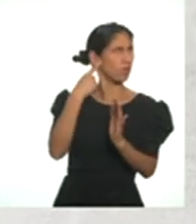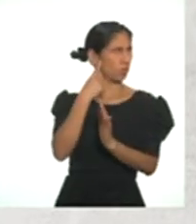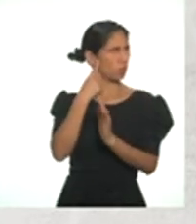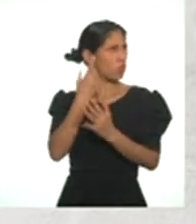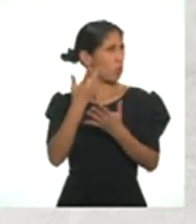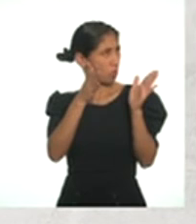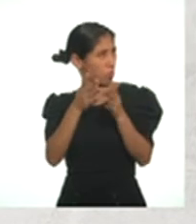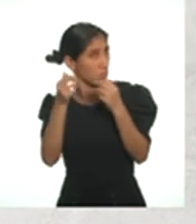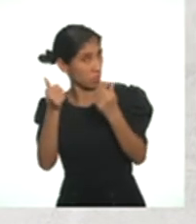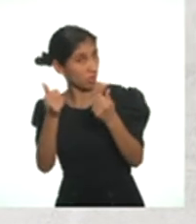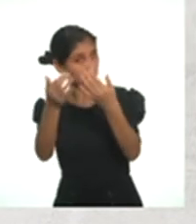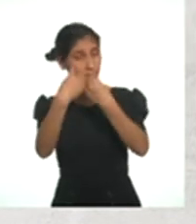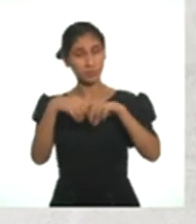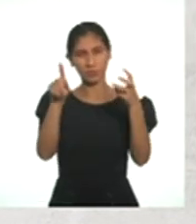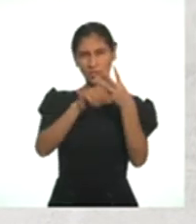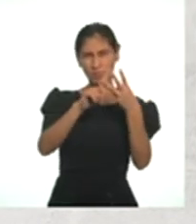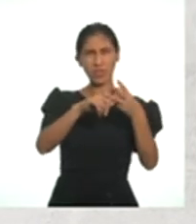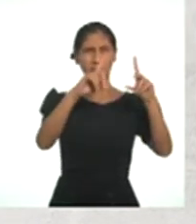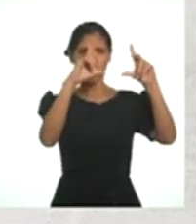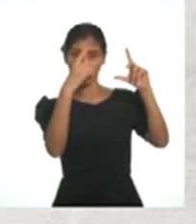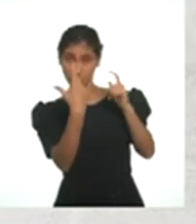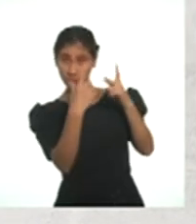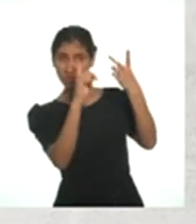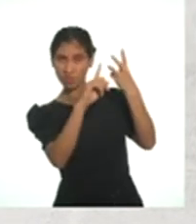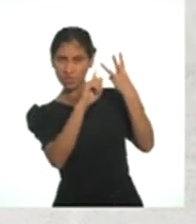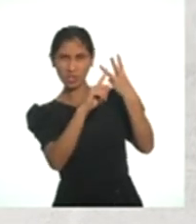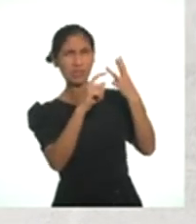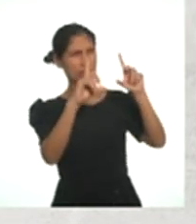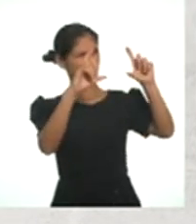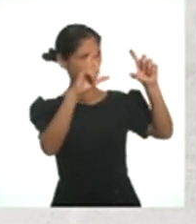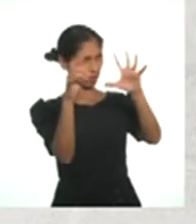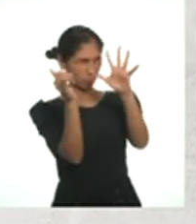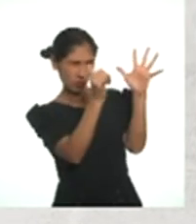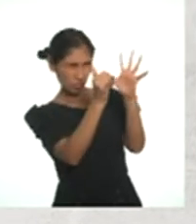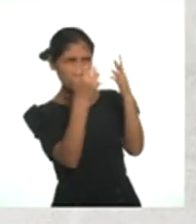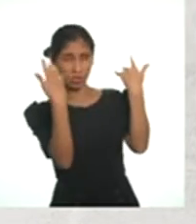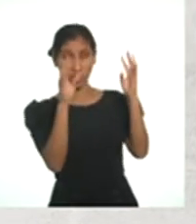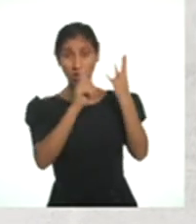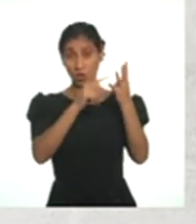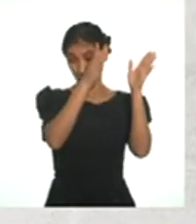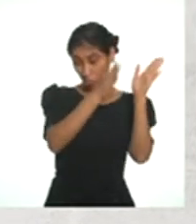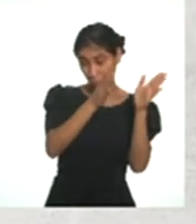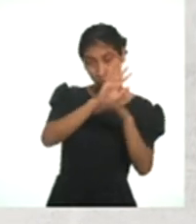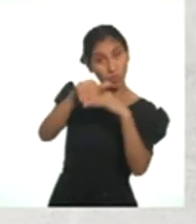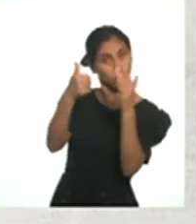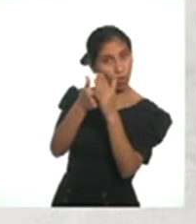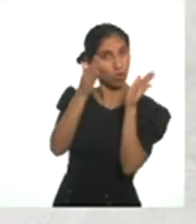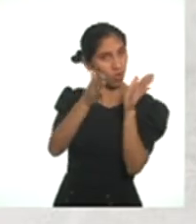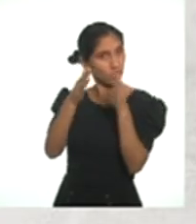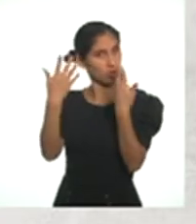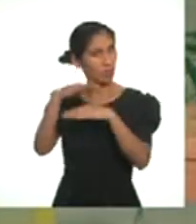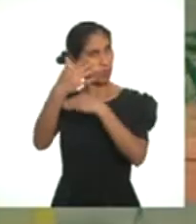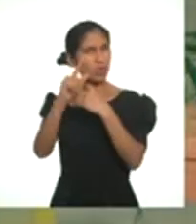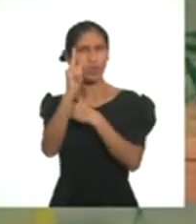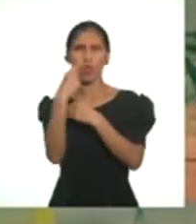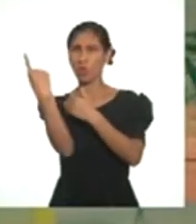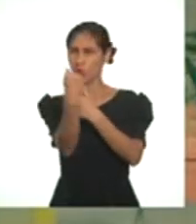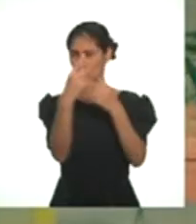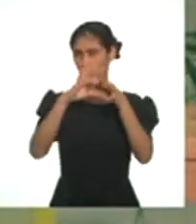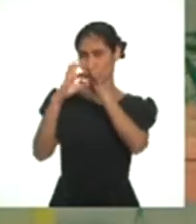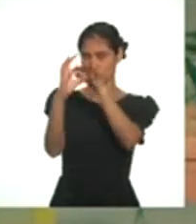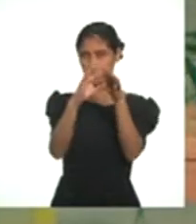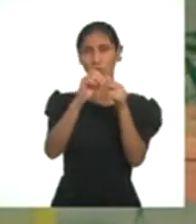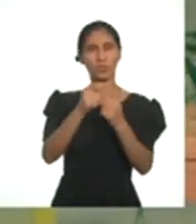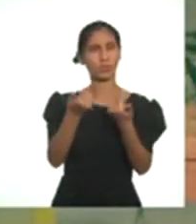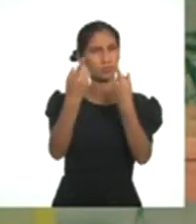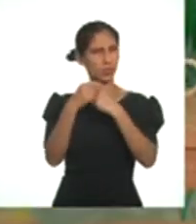Tres, seleccionar las tomas que usaremos. Y cuatro, procurar tener todo ordenado y listo para unirlo en un solo video. ¿Cómo es el proceso